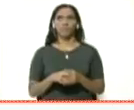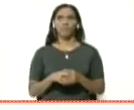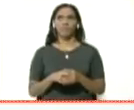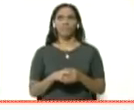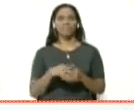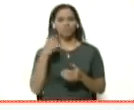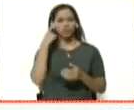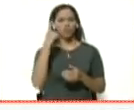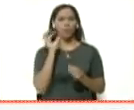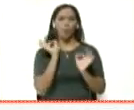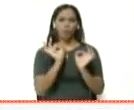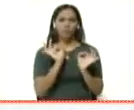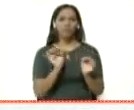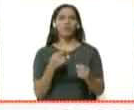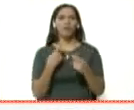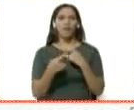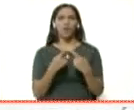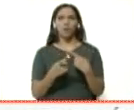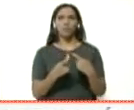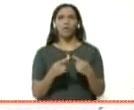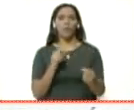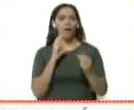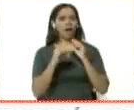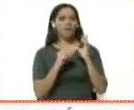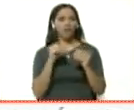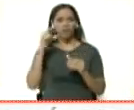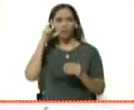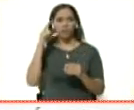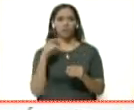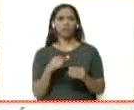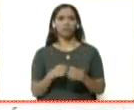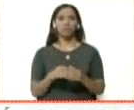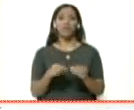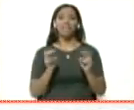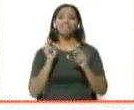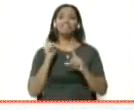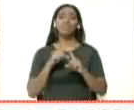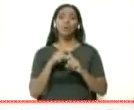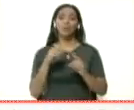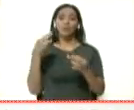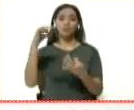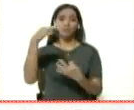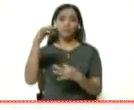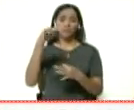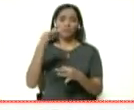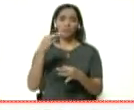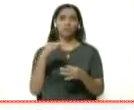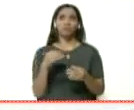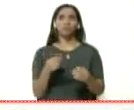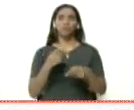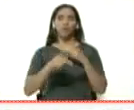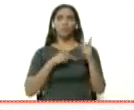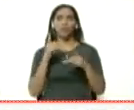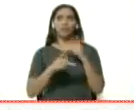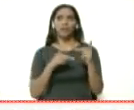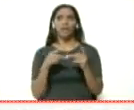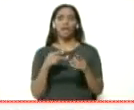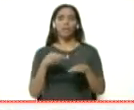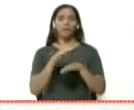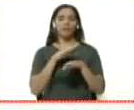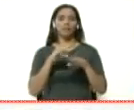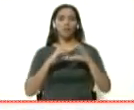justamente, una de las cosas que hemos conversado en estos días. Este tipo de folletos, insisto que nos los reproduce el Minci,